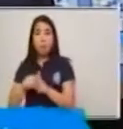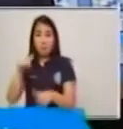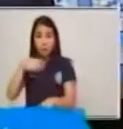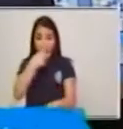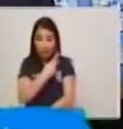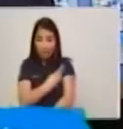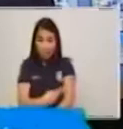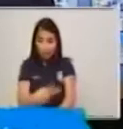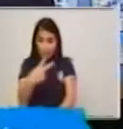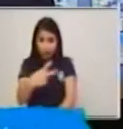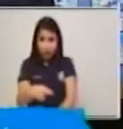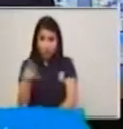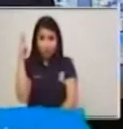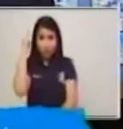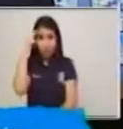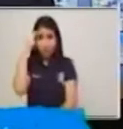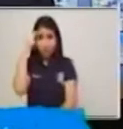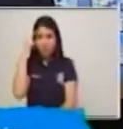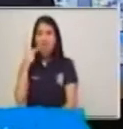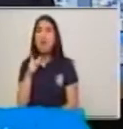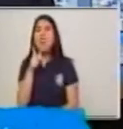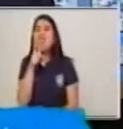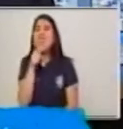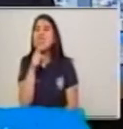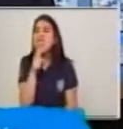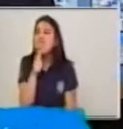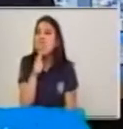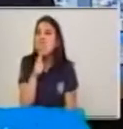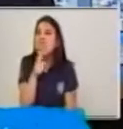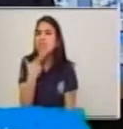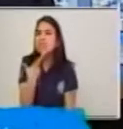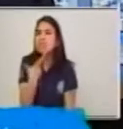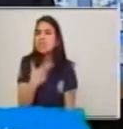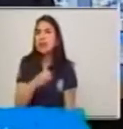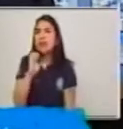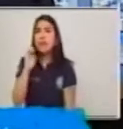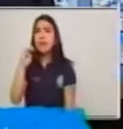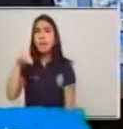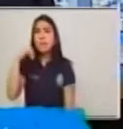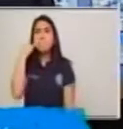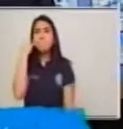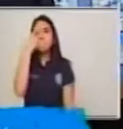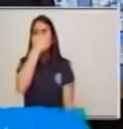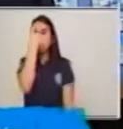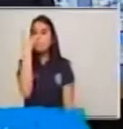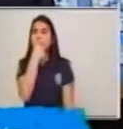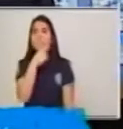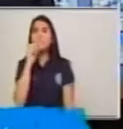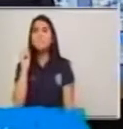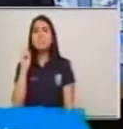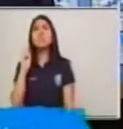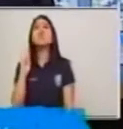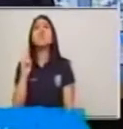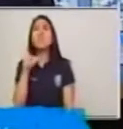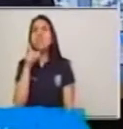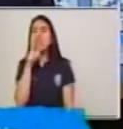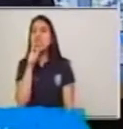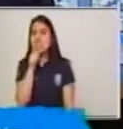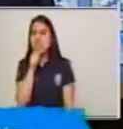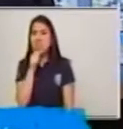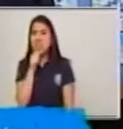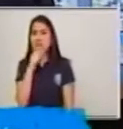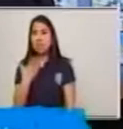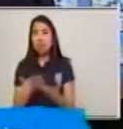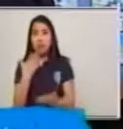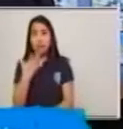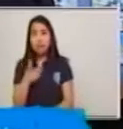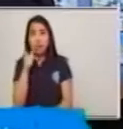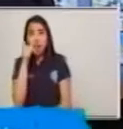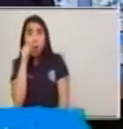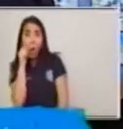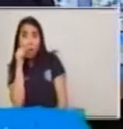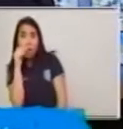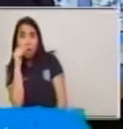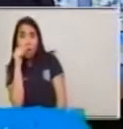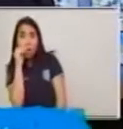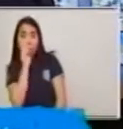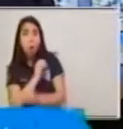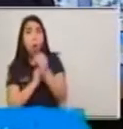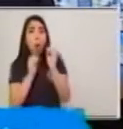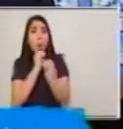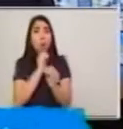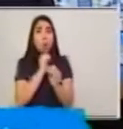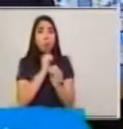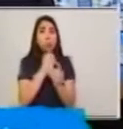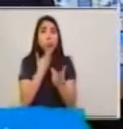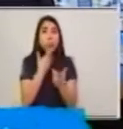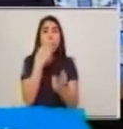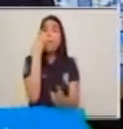¿quién será el emisor? A ver, Luis o Sofía, ¿quién